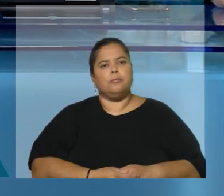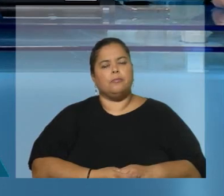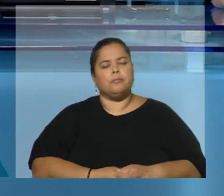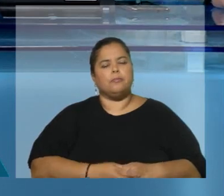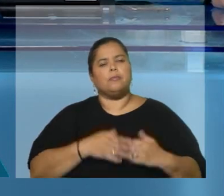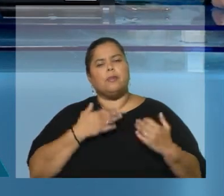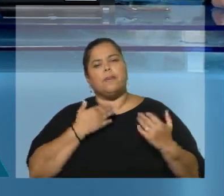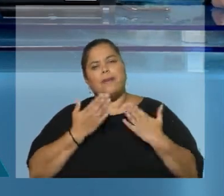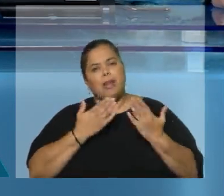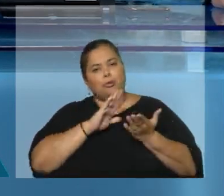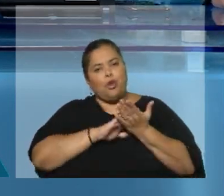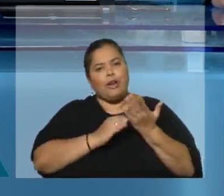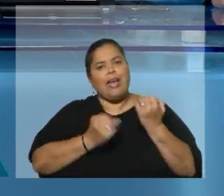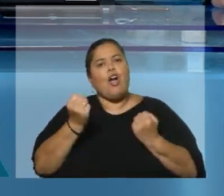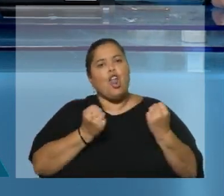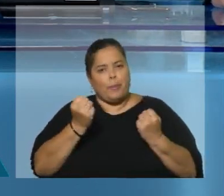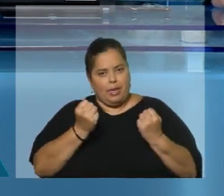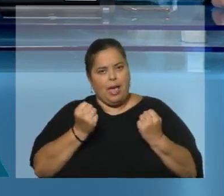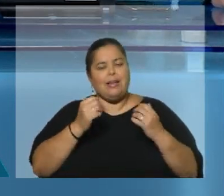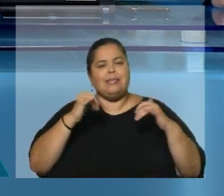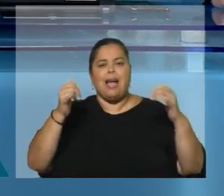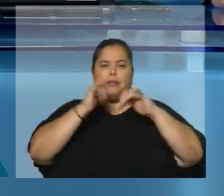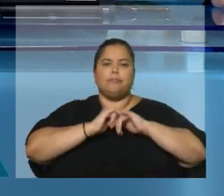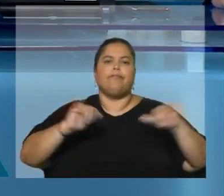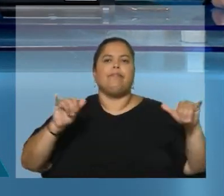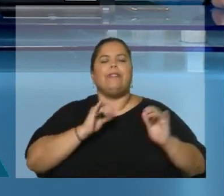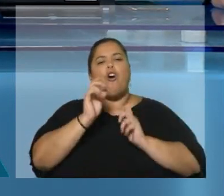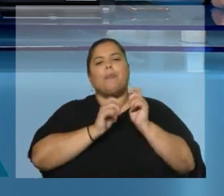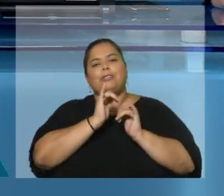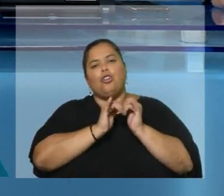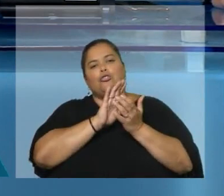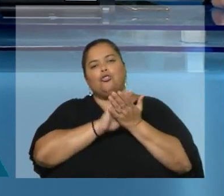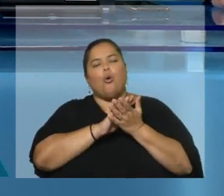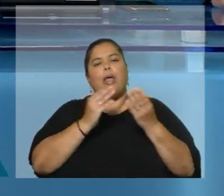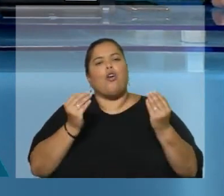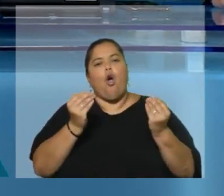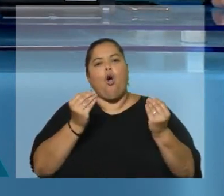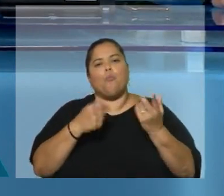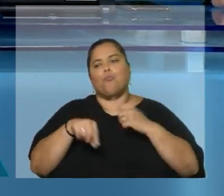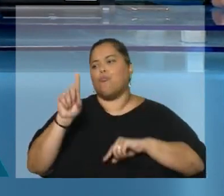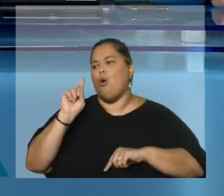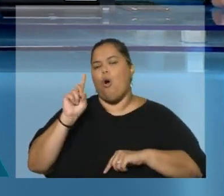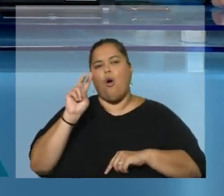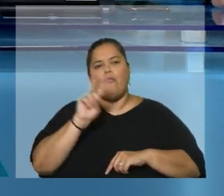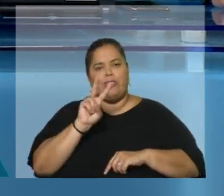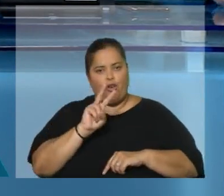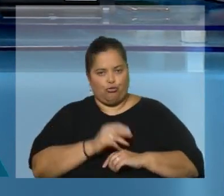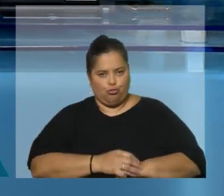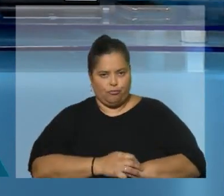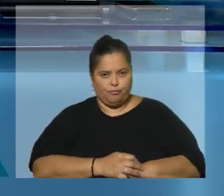Hablemos de economía, fueron divulgados los datos acerca del desempeño de la misma en nuestro país en el año 2022.